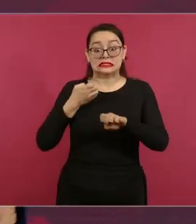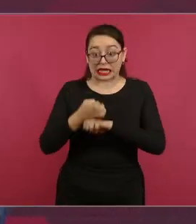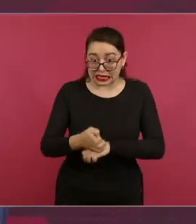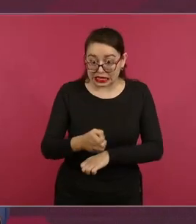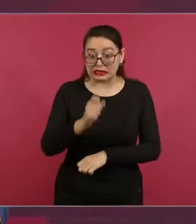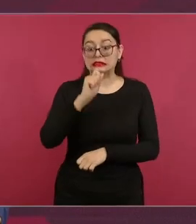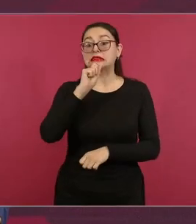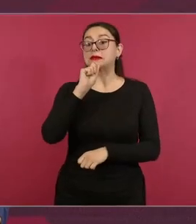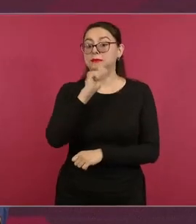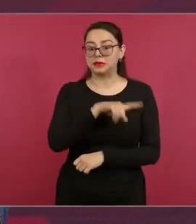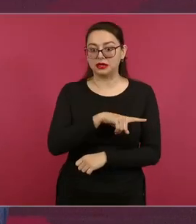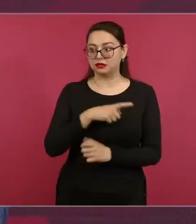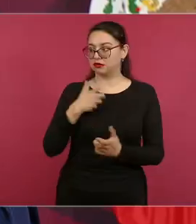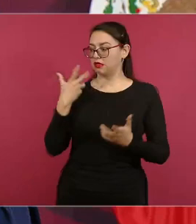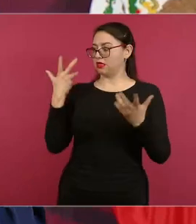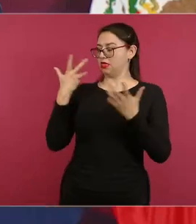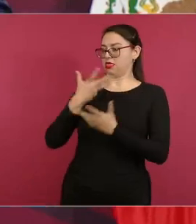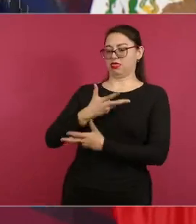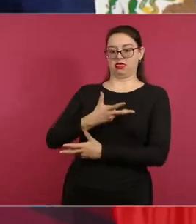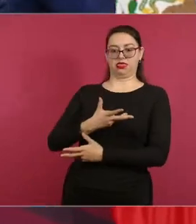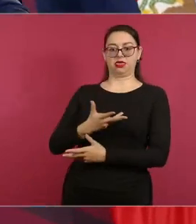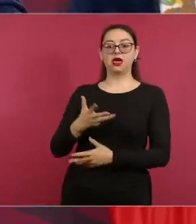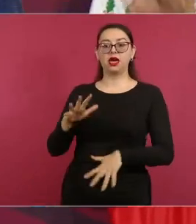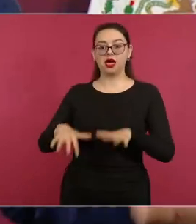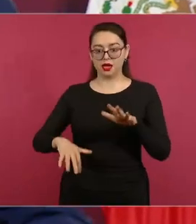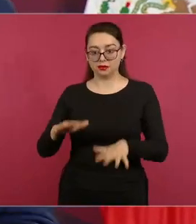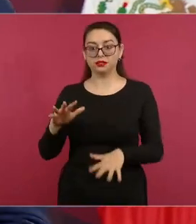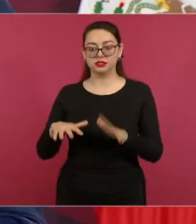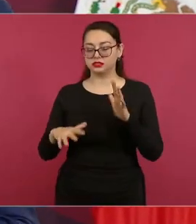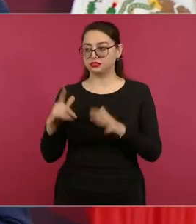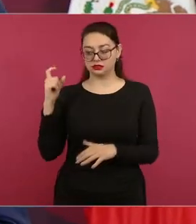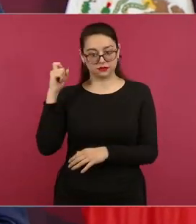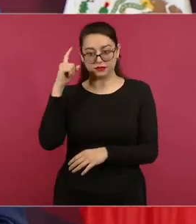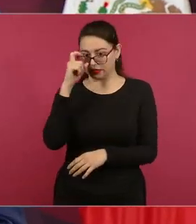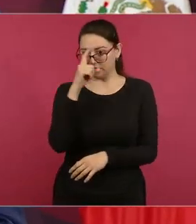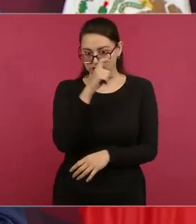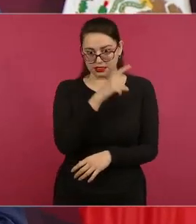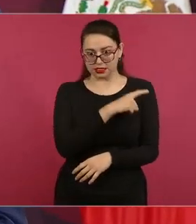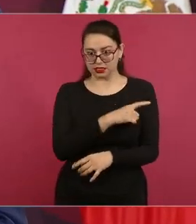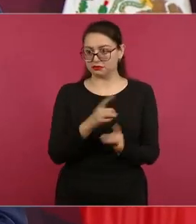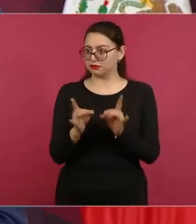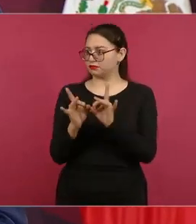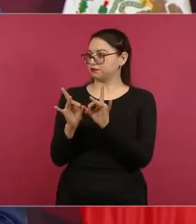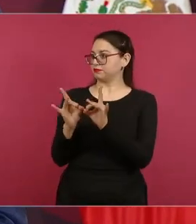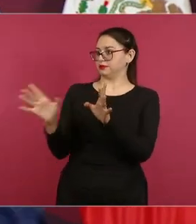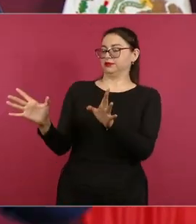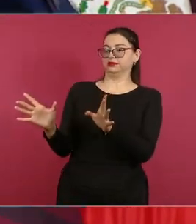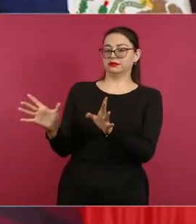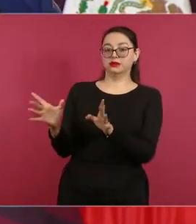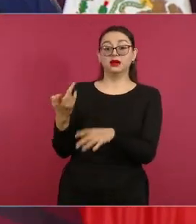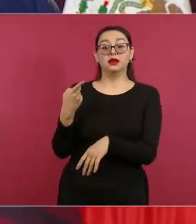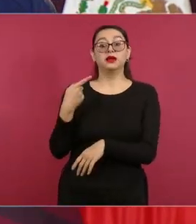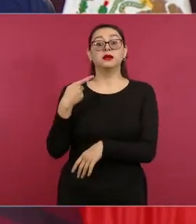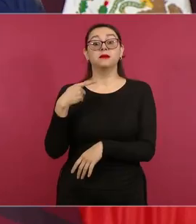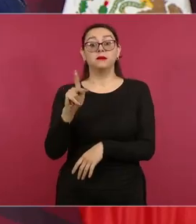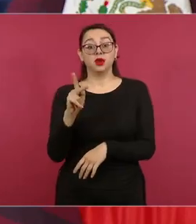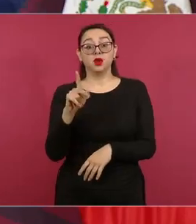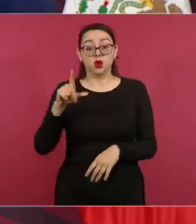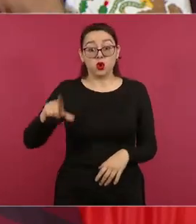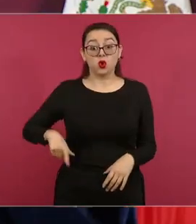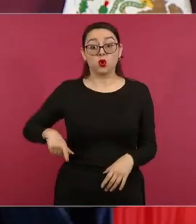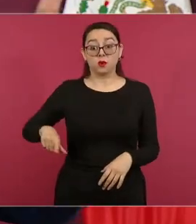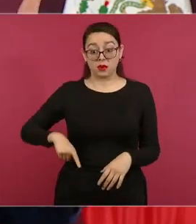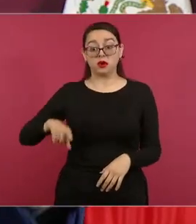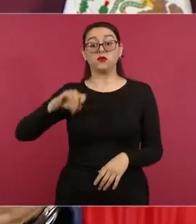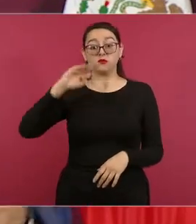estatales. En el caso del gobierno federal tenemos